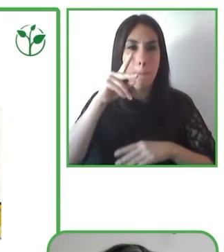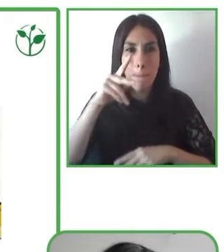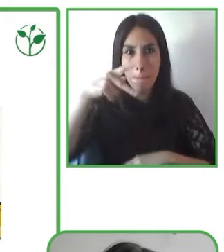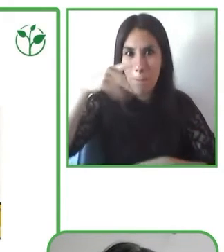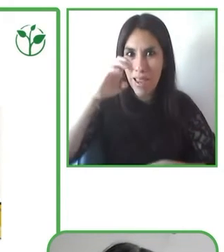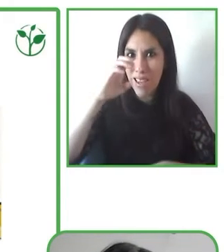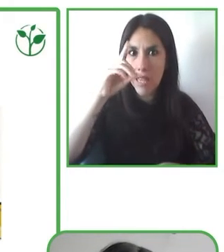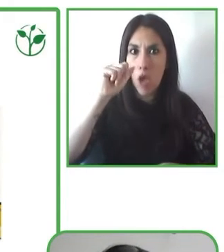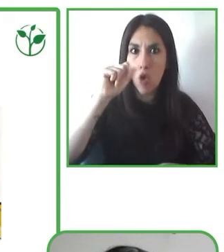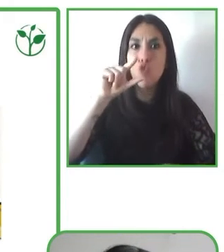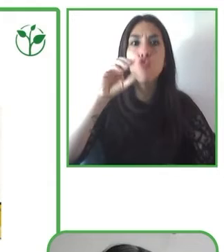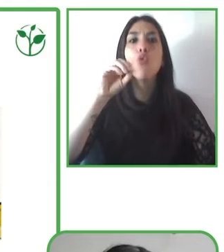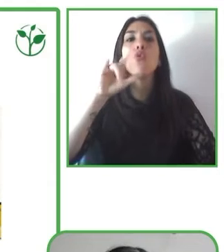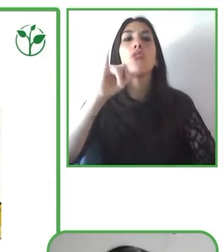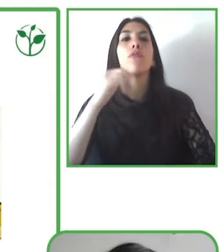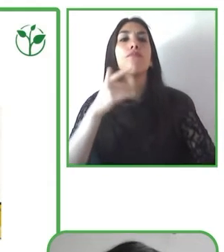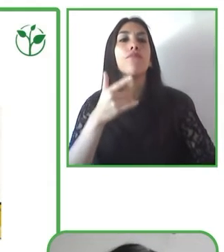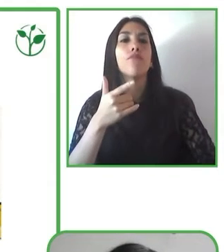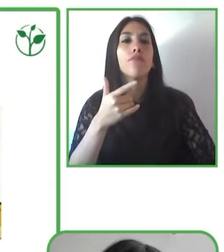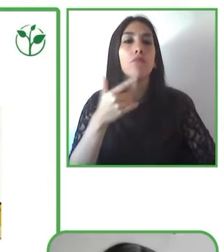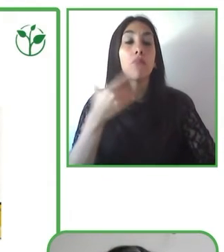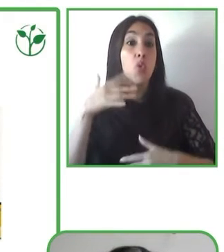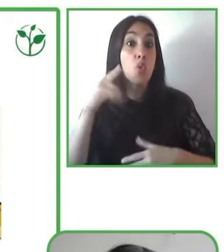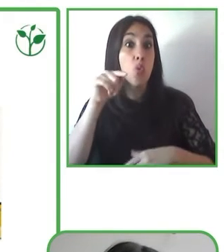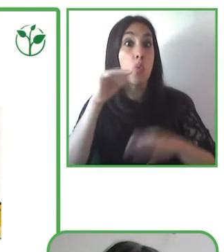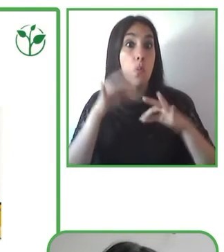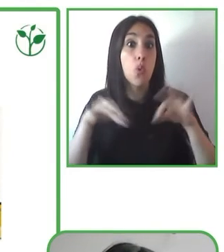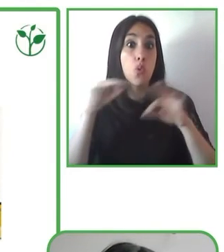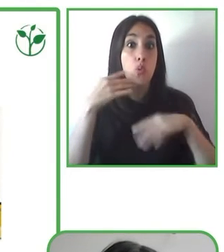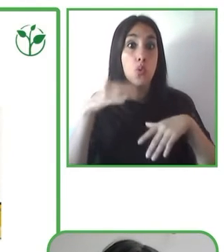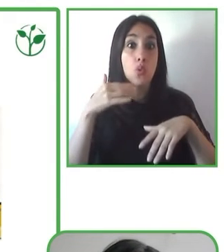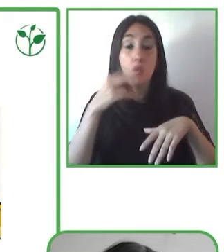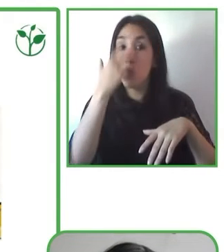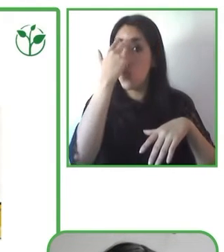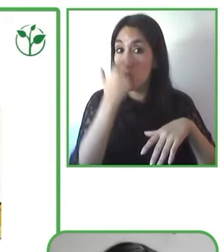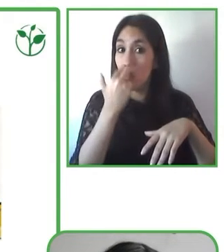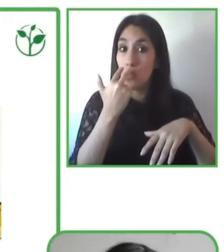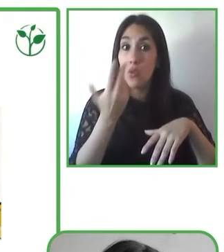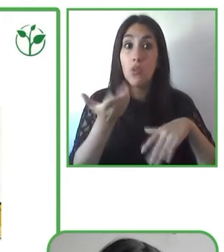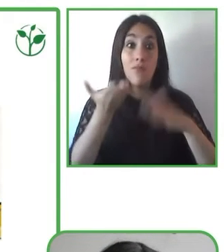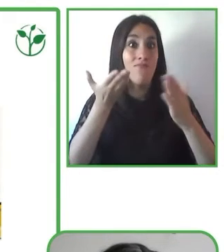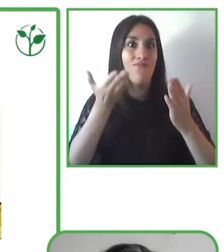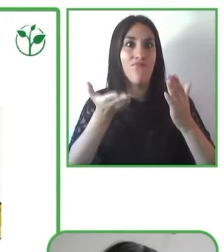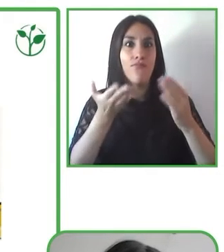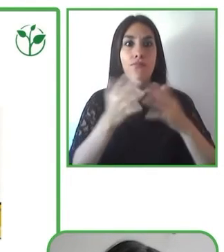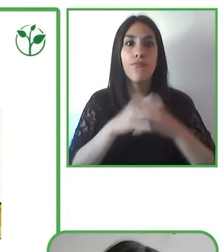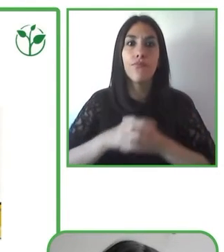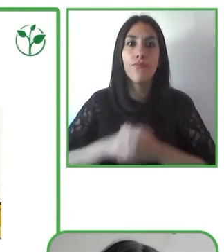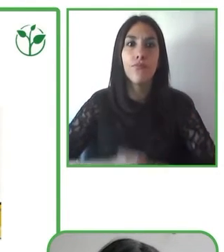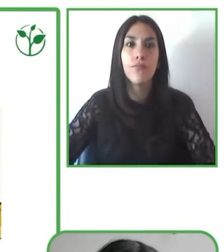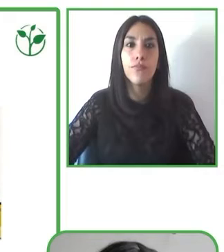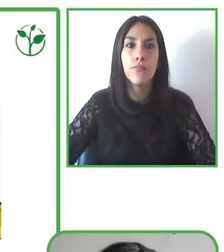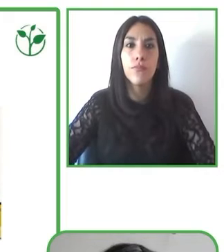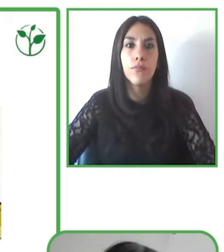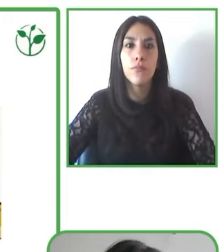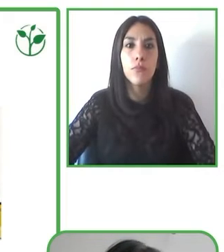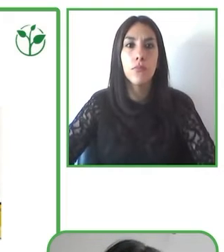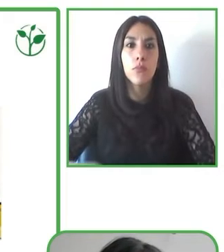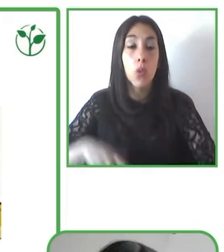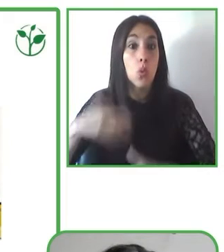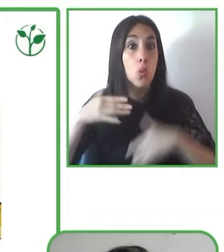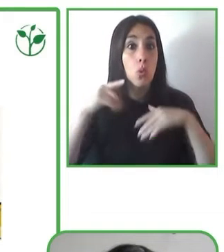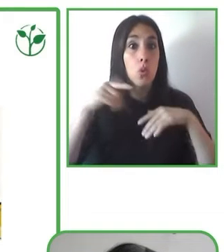cegos, pero es un recurso muy potente para pensarmos el letramiento, la alfabetización